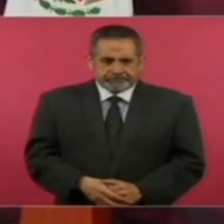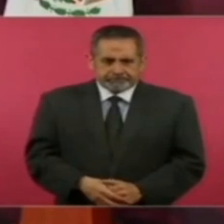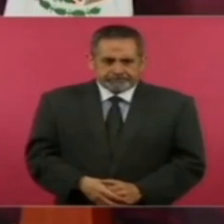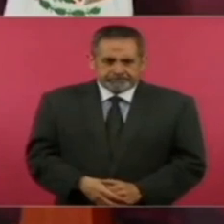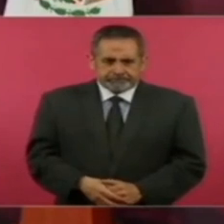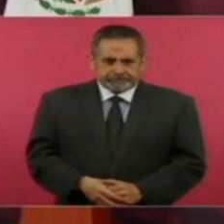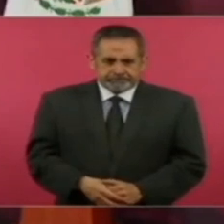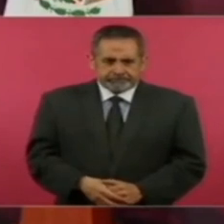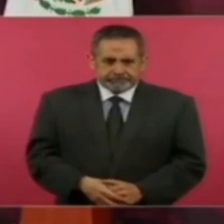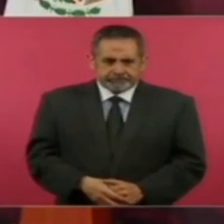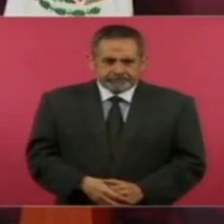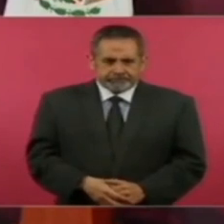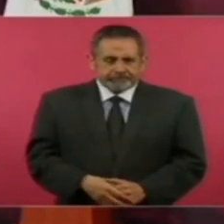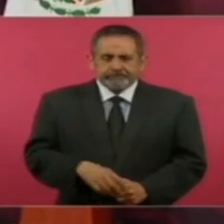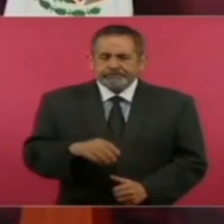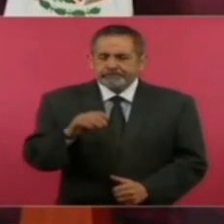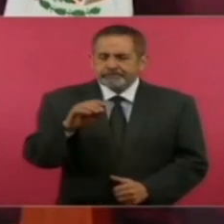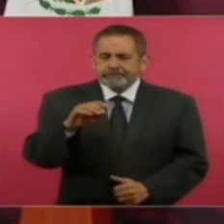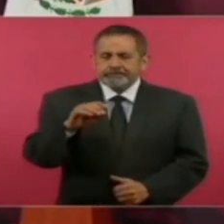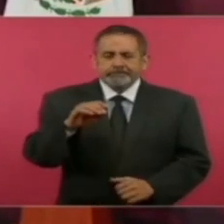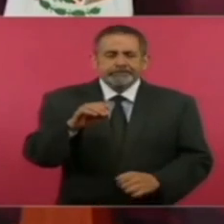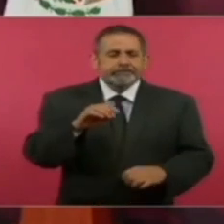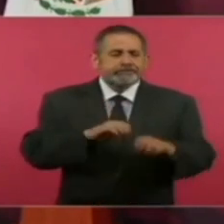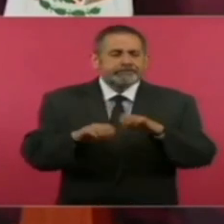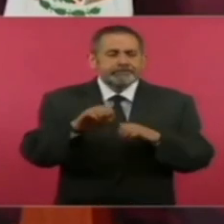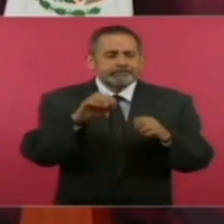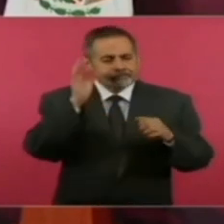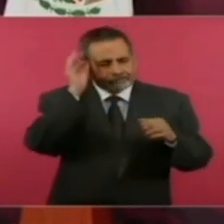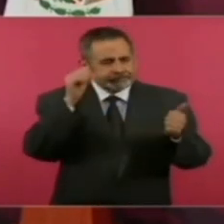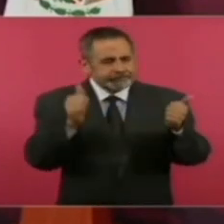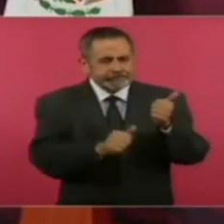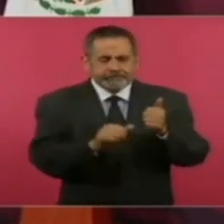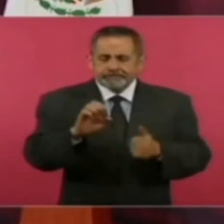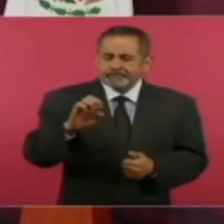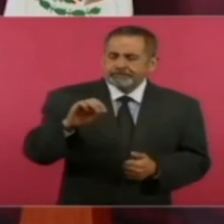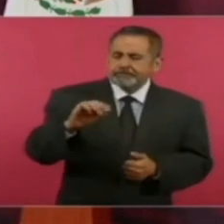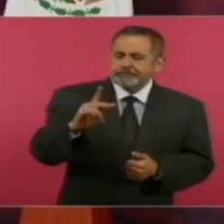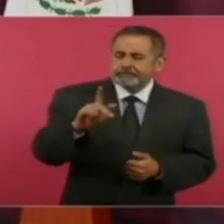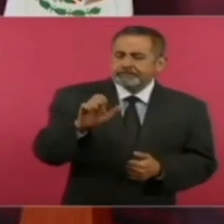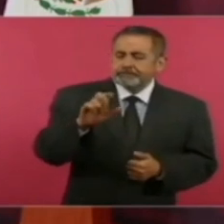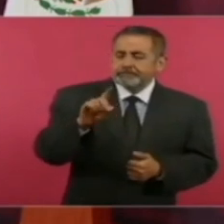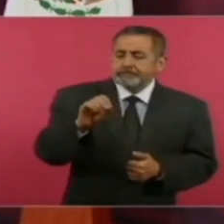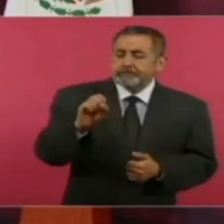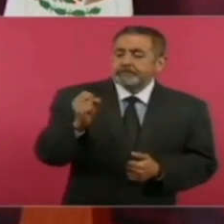empleados de la oligarquía